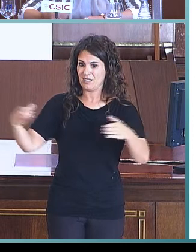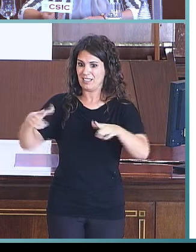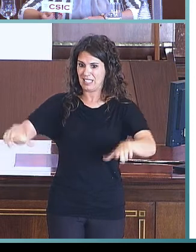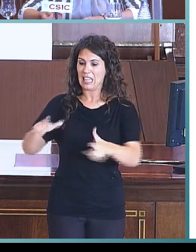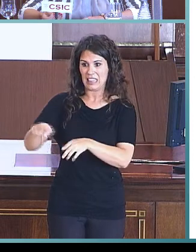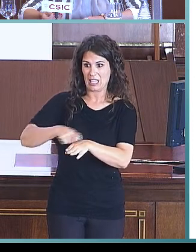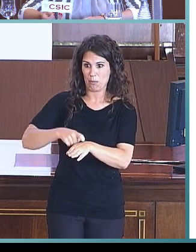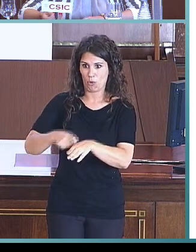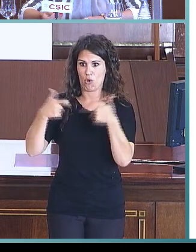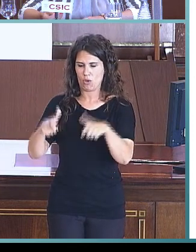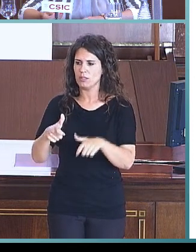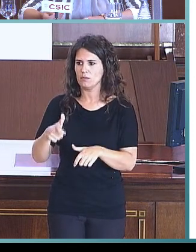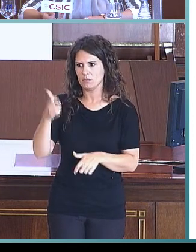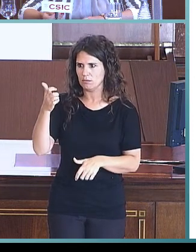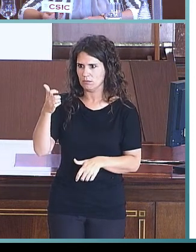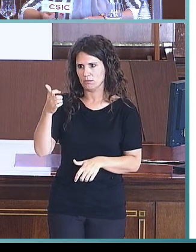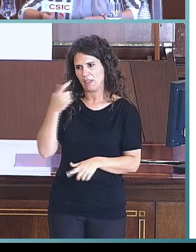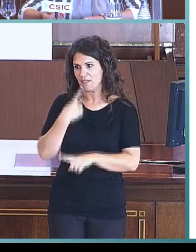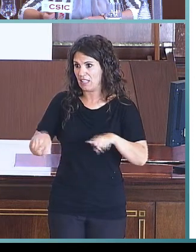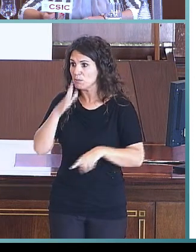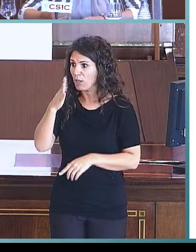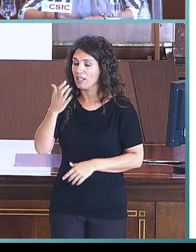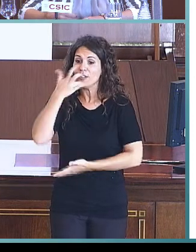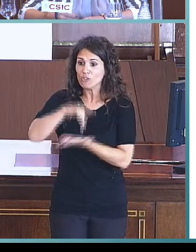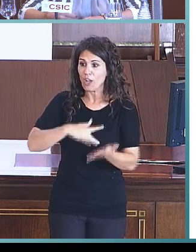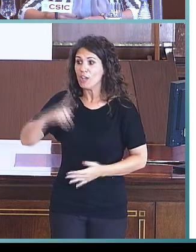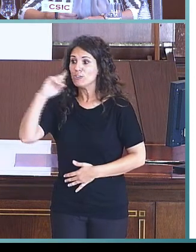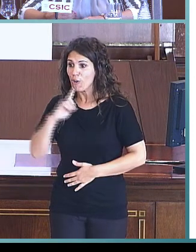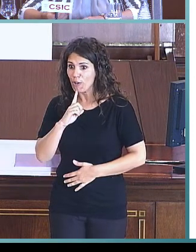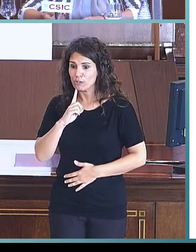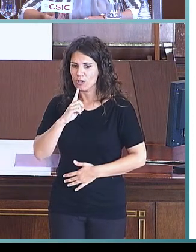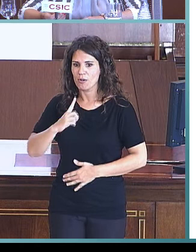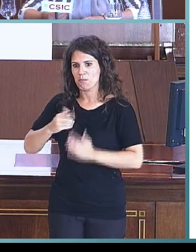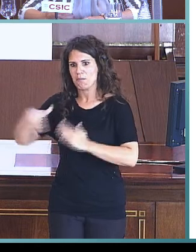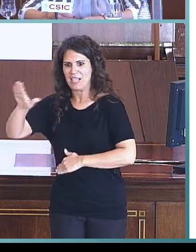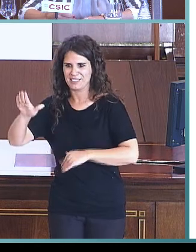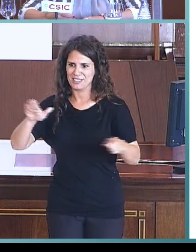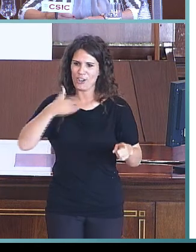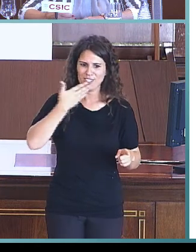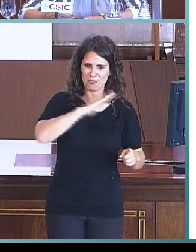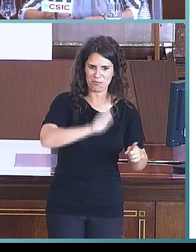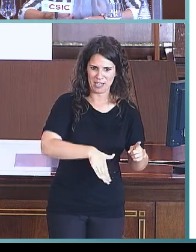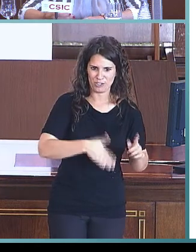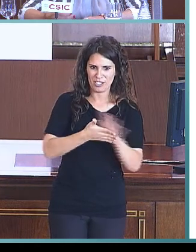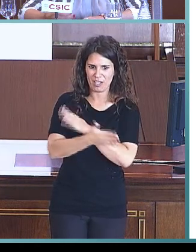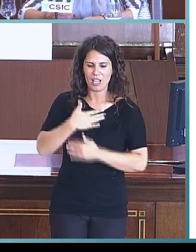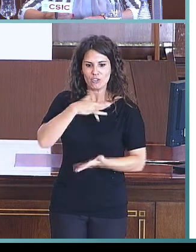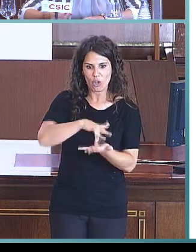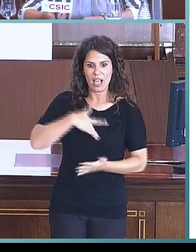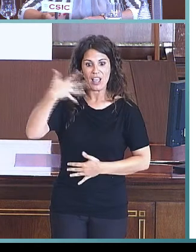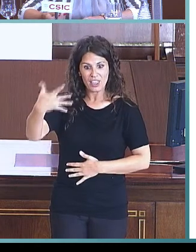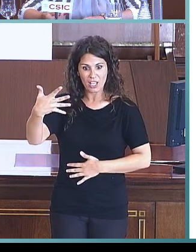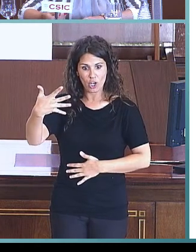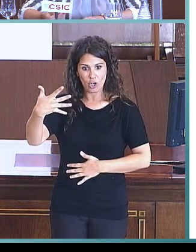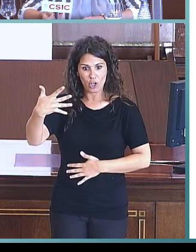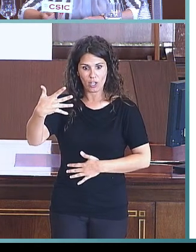queremos más alumnos por aula sordos y menos oyentes, de tal forma que hay cinco alumnos sordos y